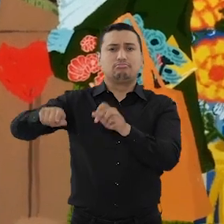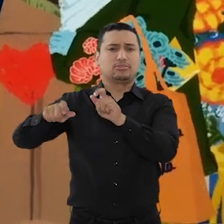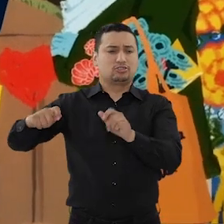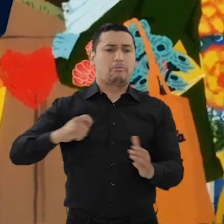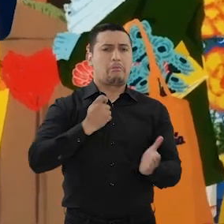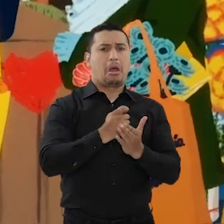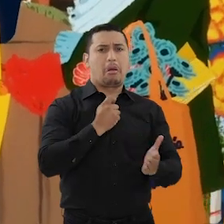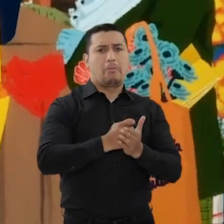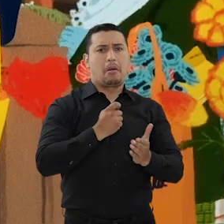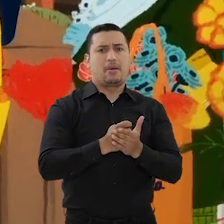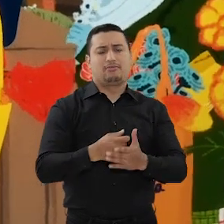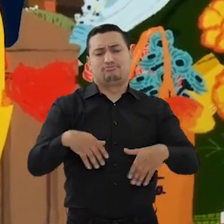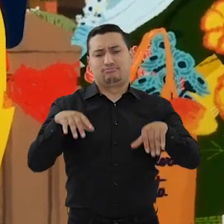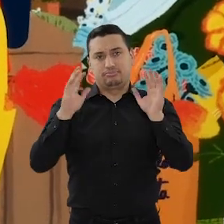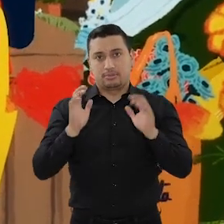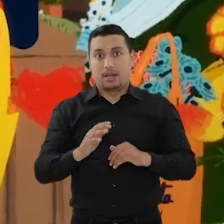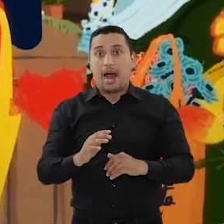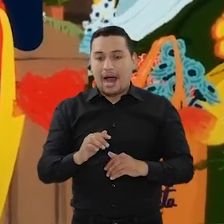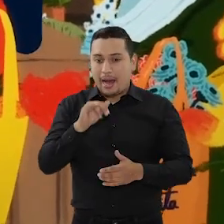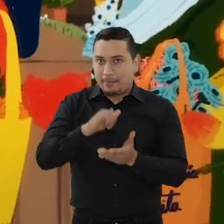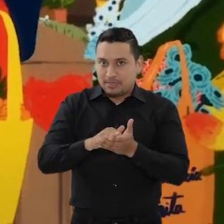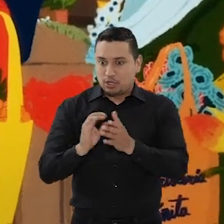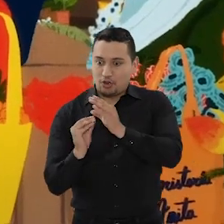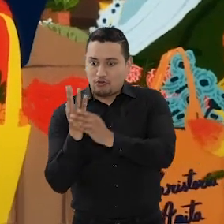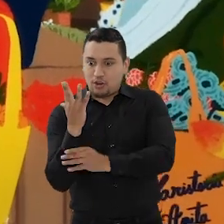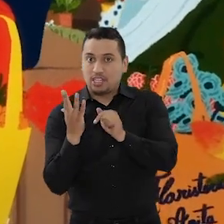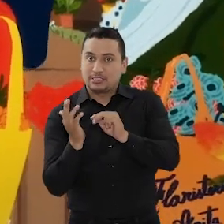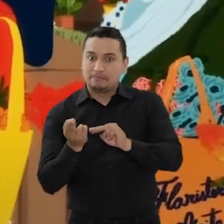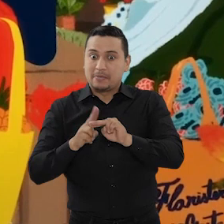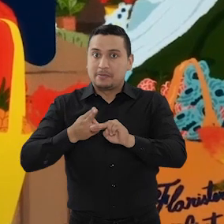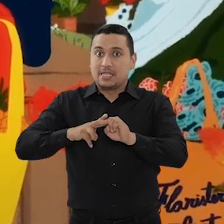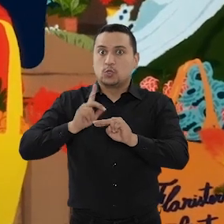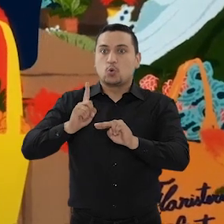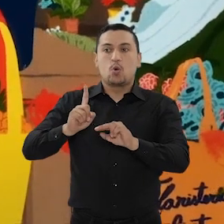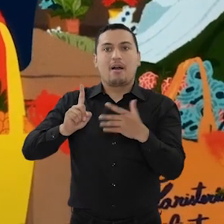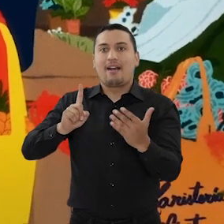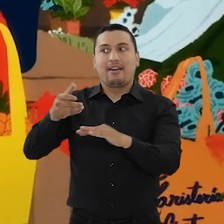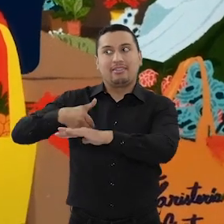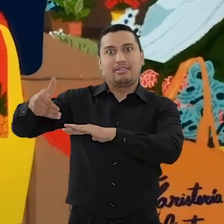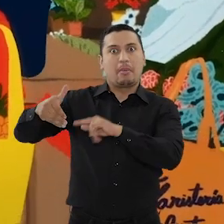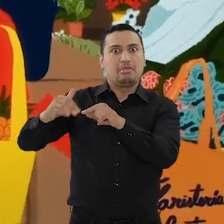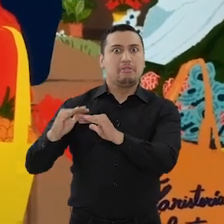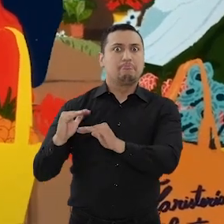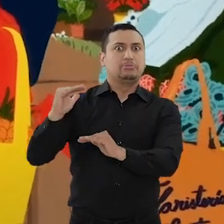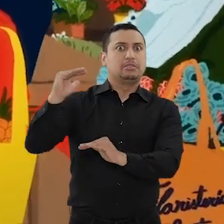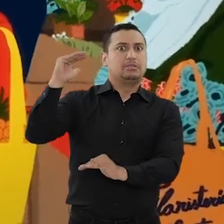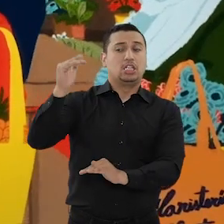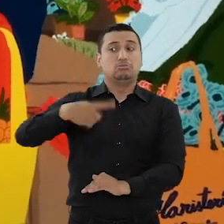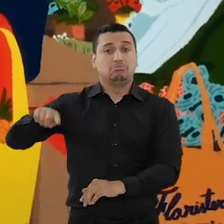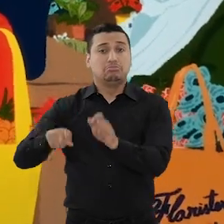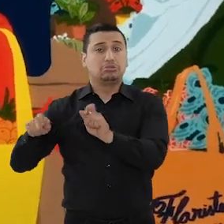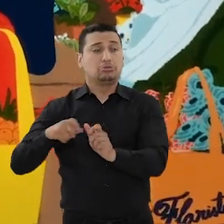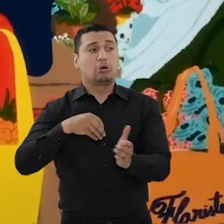este caso, los precios de las flores de Ana aumentan porque la demanda sube y como compradores no nos importa pagar un poco más.